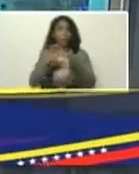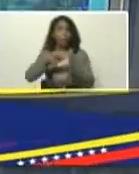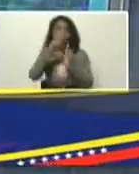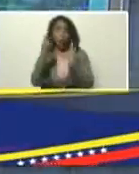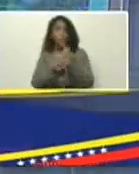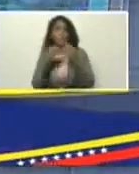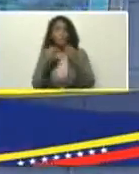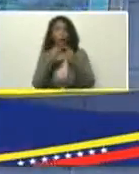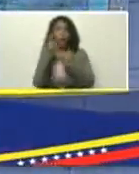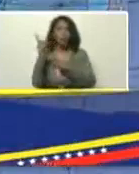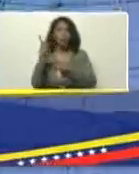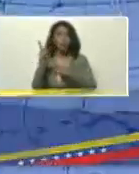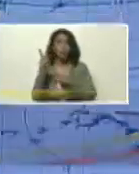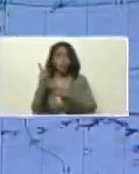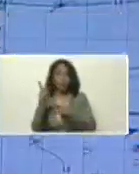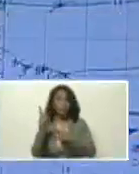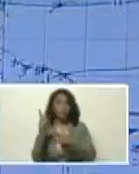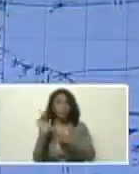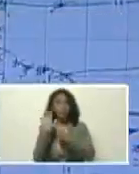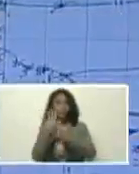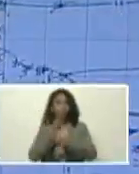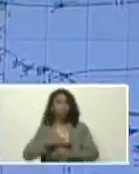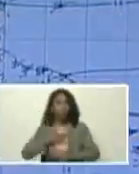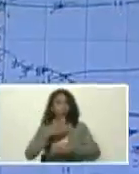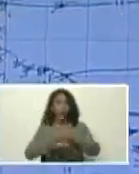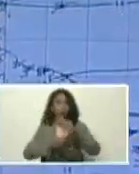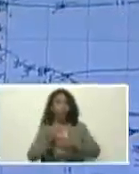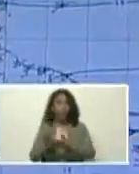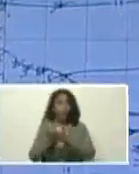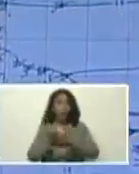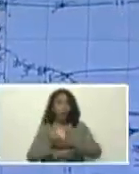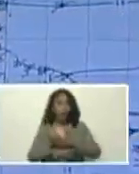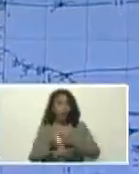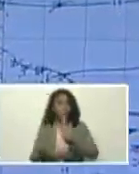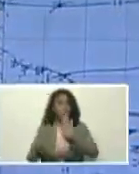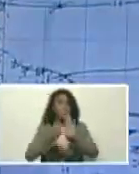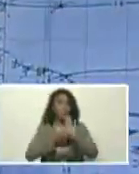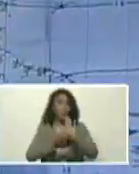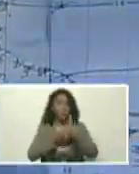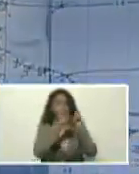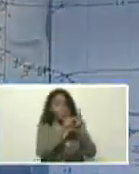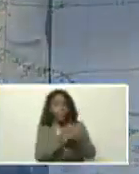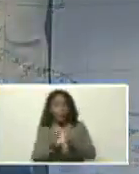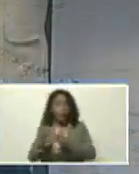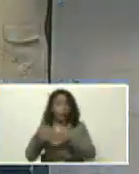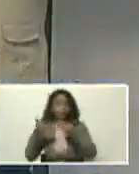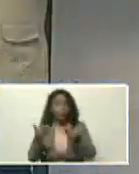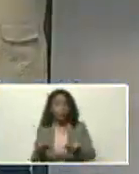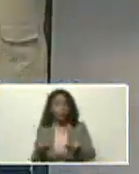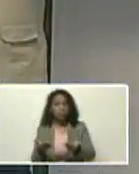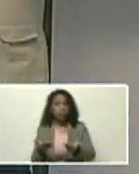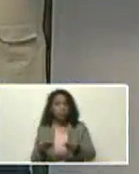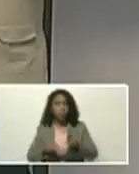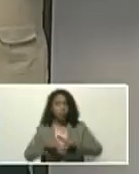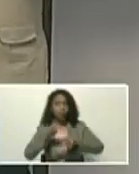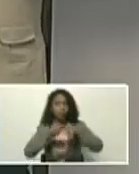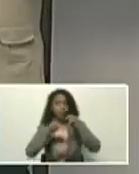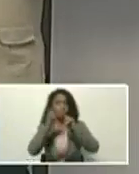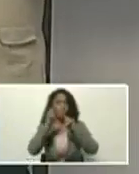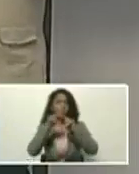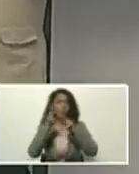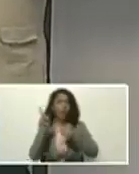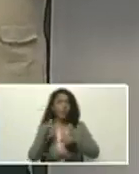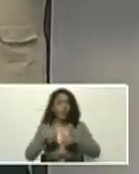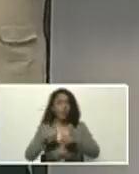para que este monitor, de sequía, pueda ayudarnos, a través de la implementación, de planes, de construcción, de pluviómetros